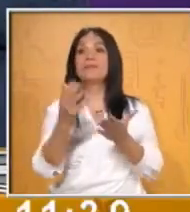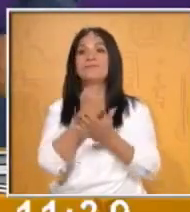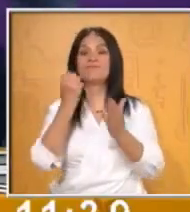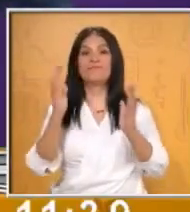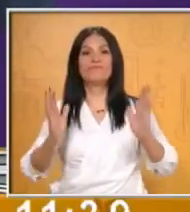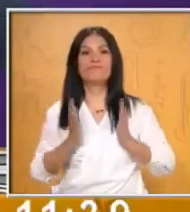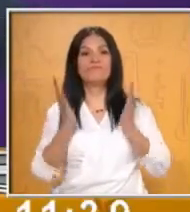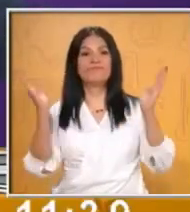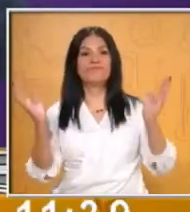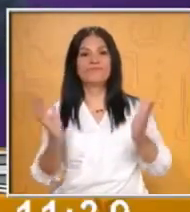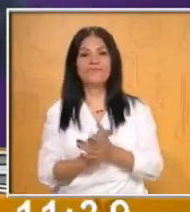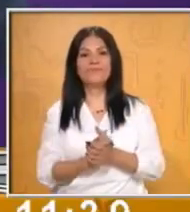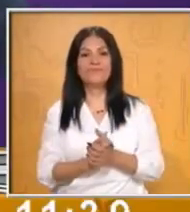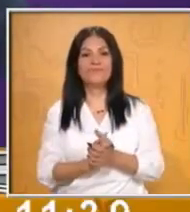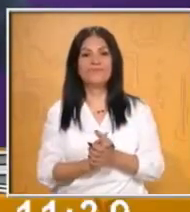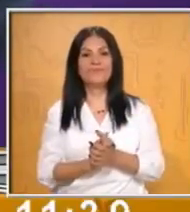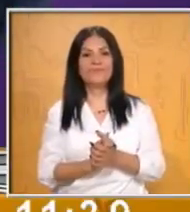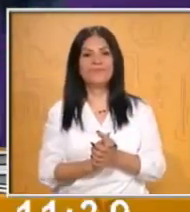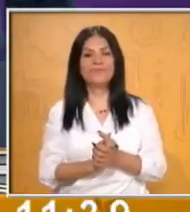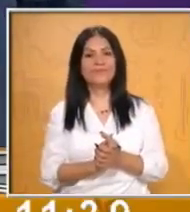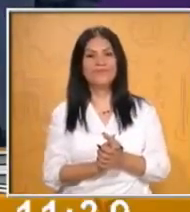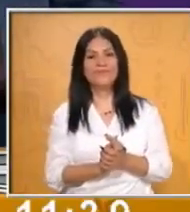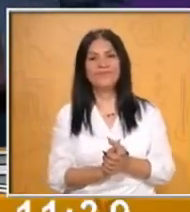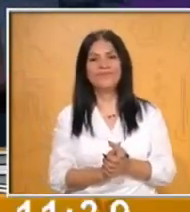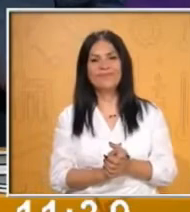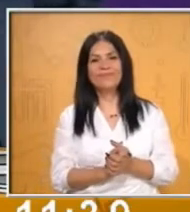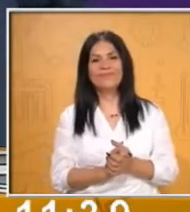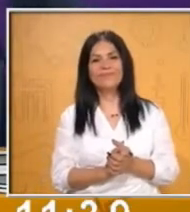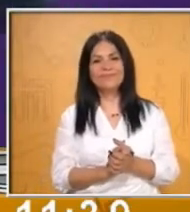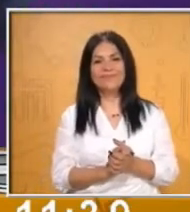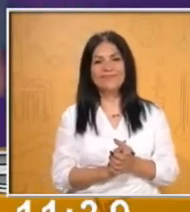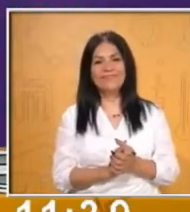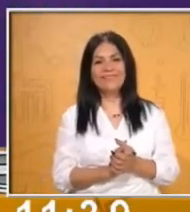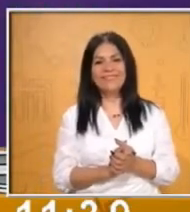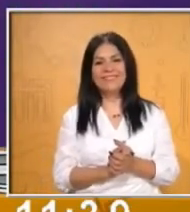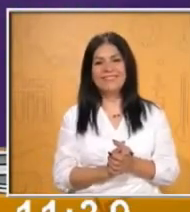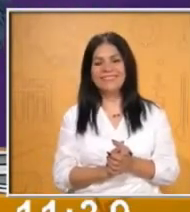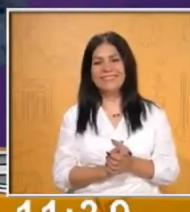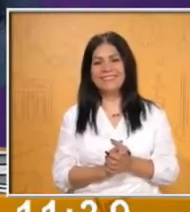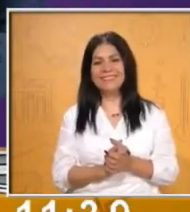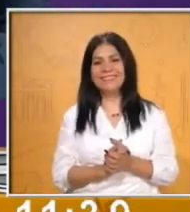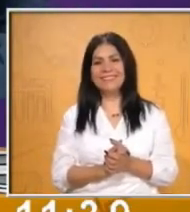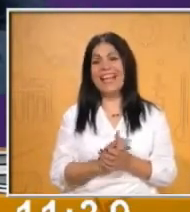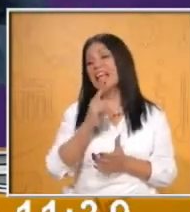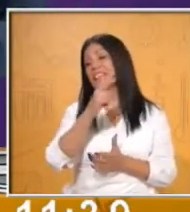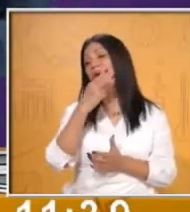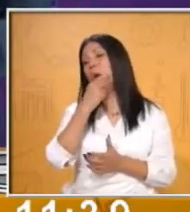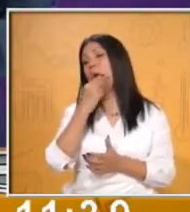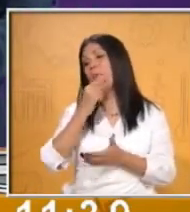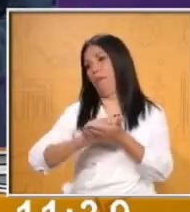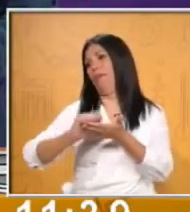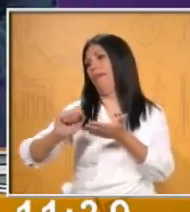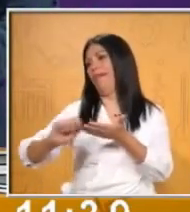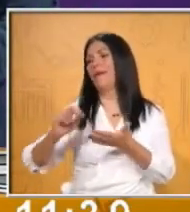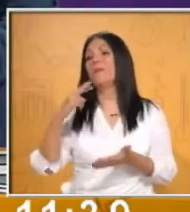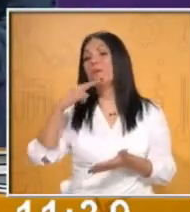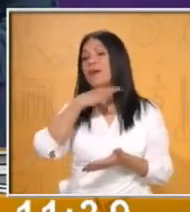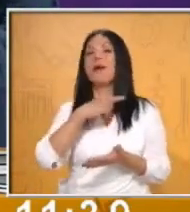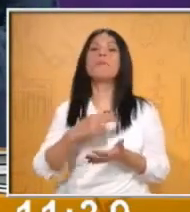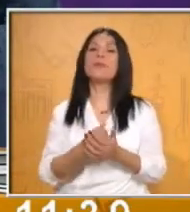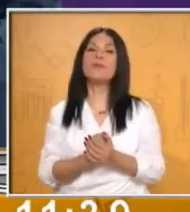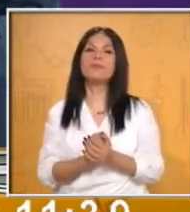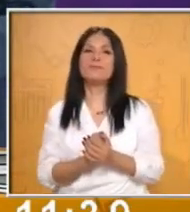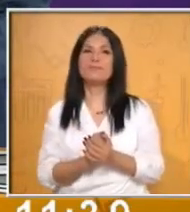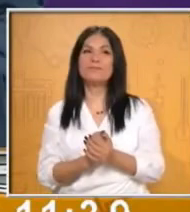Muy bien. maestro... Volví a ganar. El maestro escribe más rápido que yo. Ok. Primer palabra.